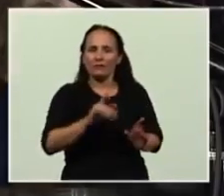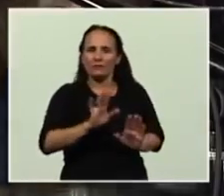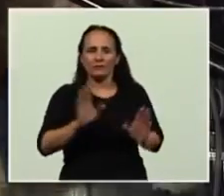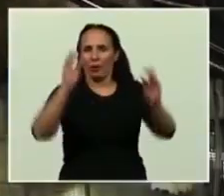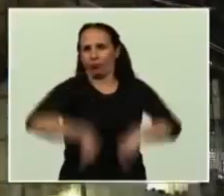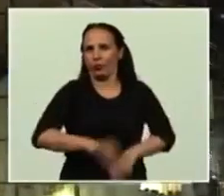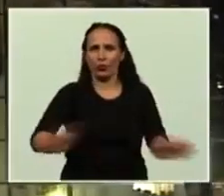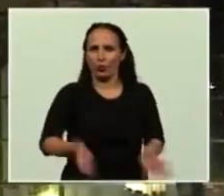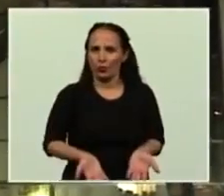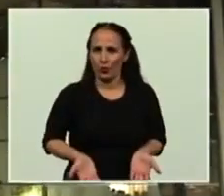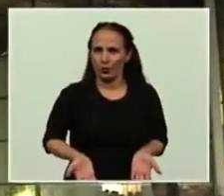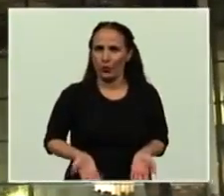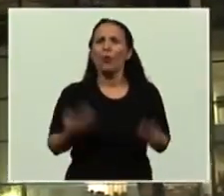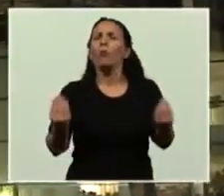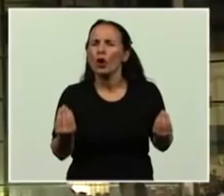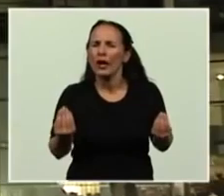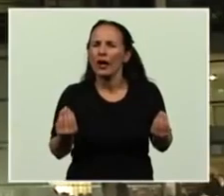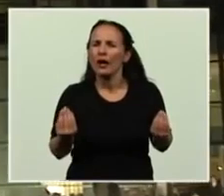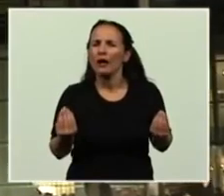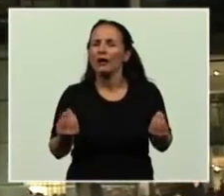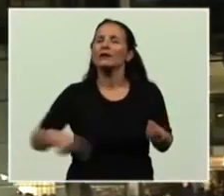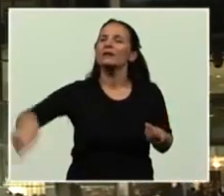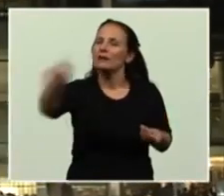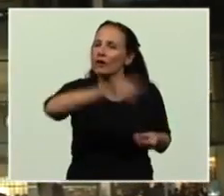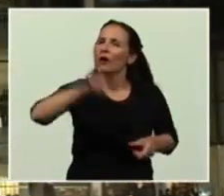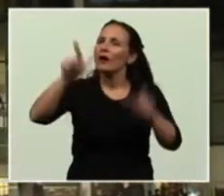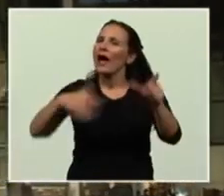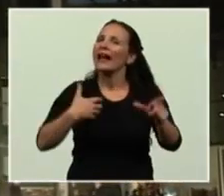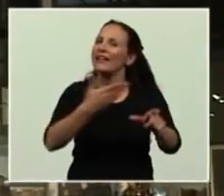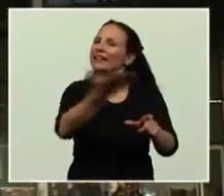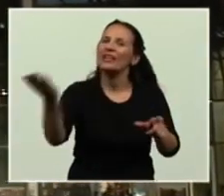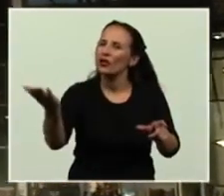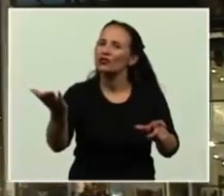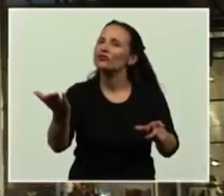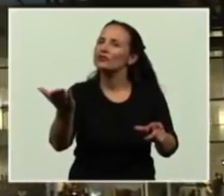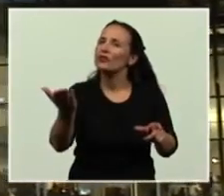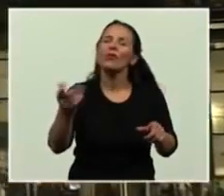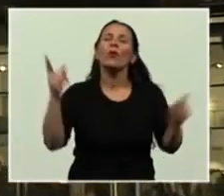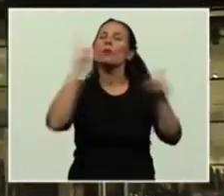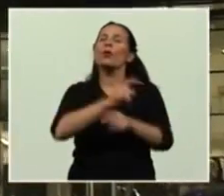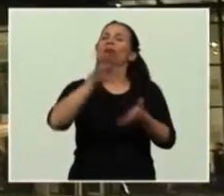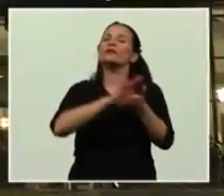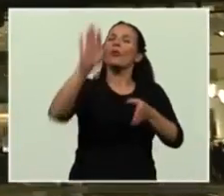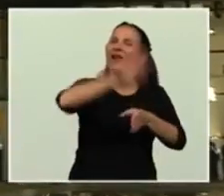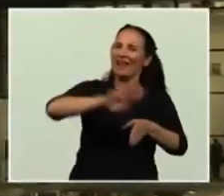argentinos, compatriotas, el problema del endeudamiento,